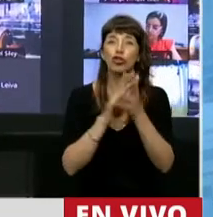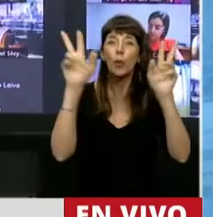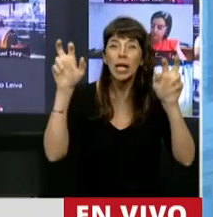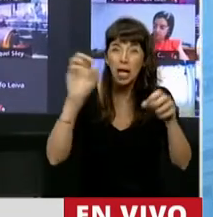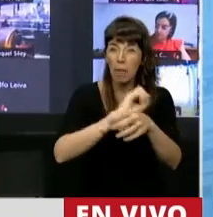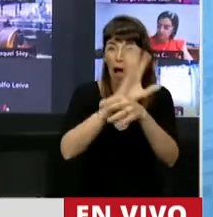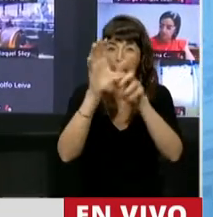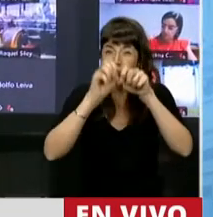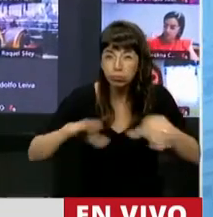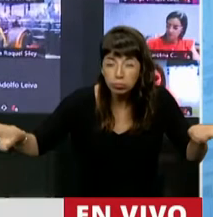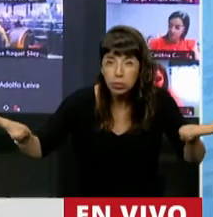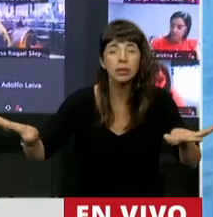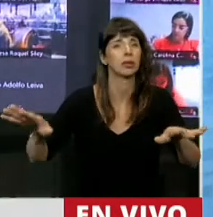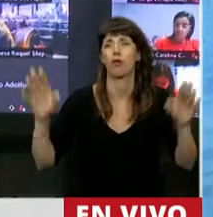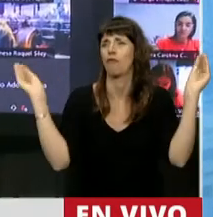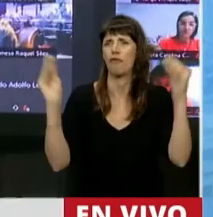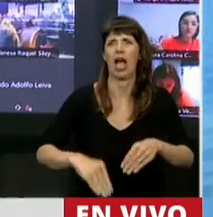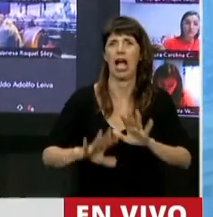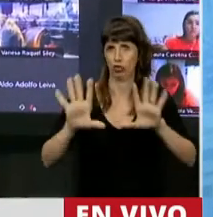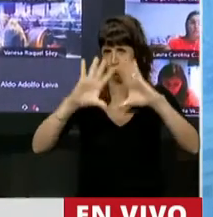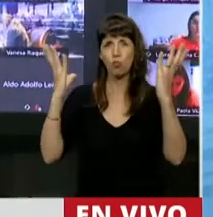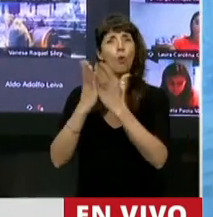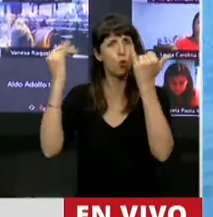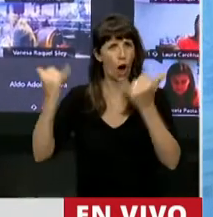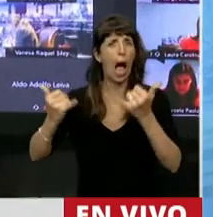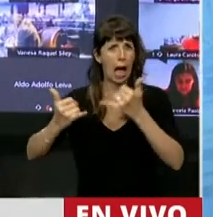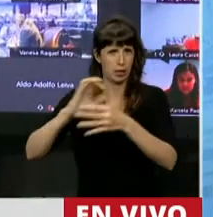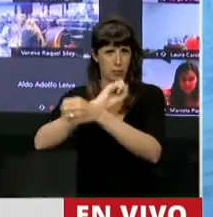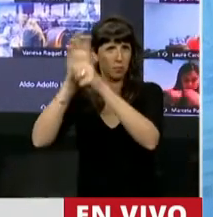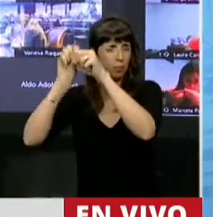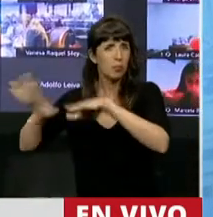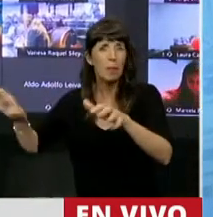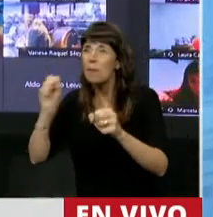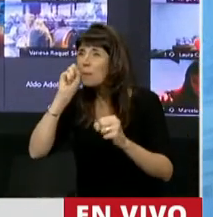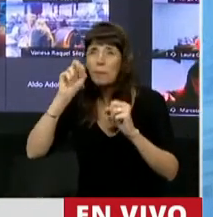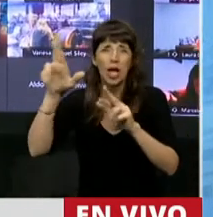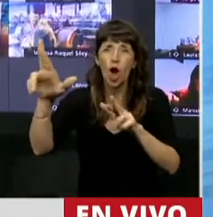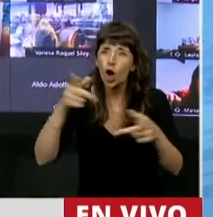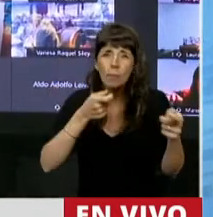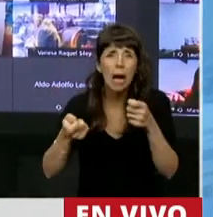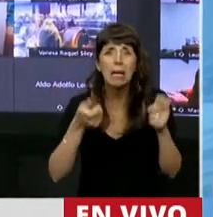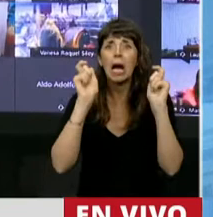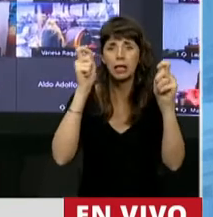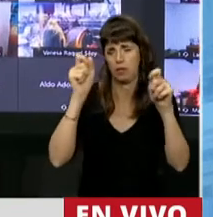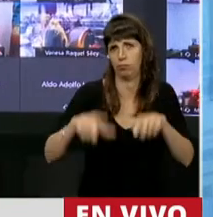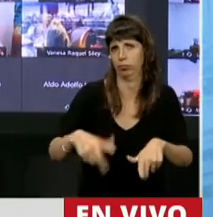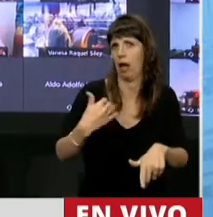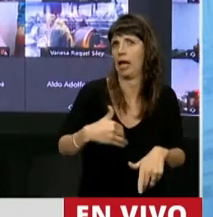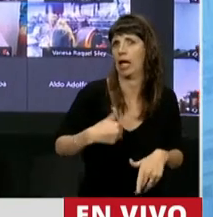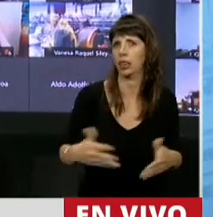Porque pandemia ha estado en todo el mundo, pero el peor país que la supo manejar fue Argentina. Porque sumado a eso,